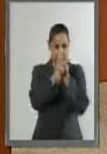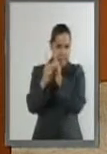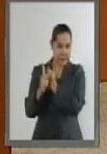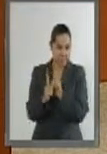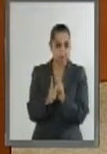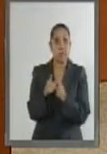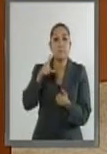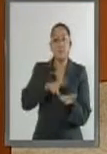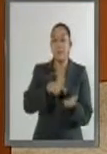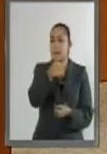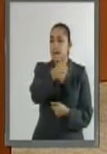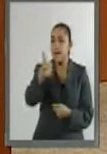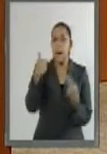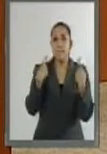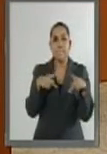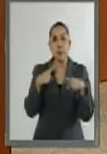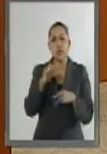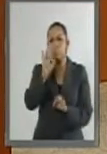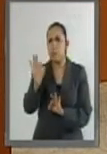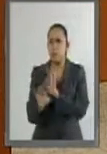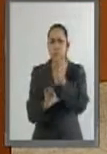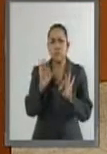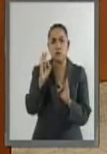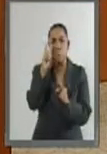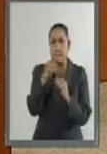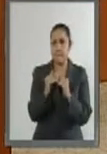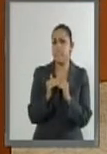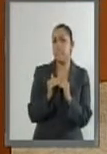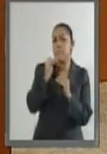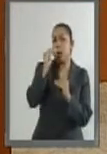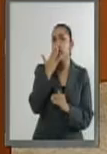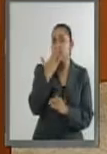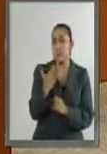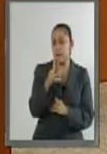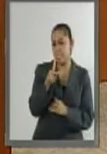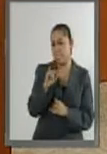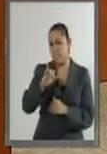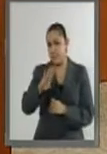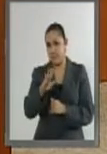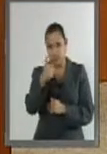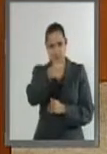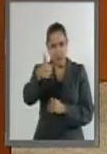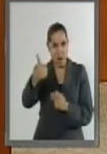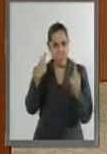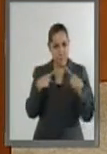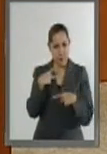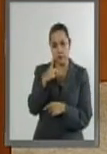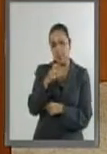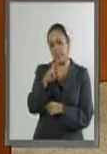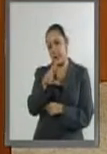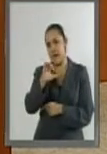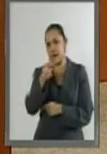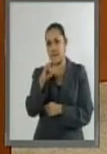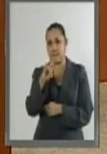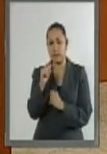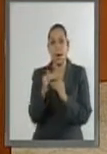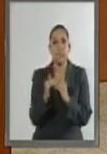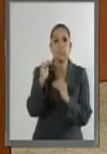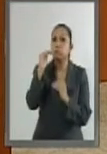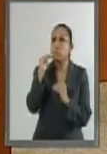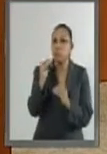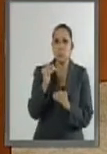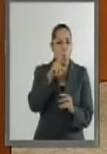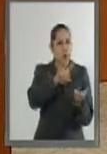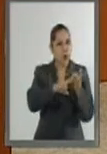economía emergente ha sido mediano. También hemos tenido costos en el tipo de cambio y la agenda